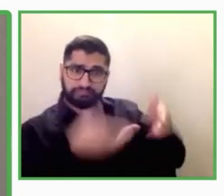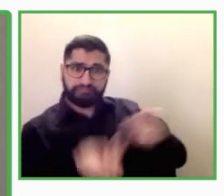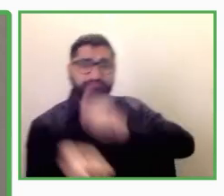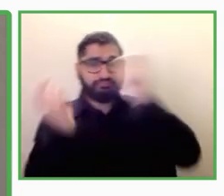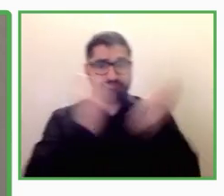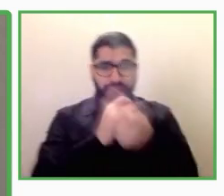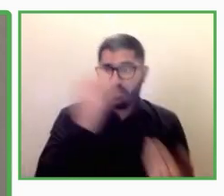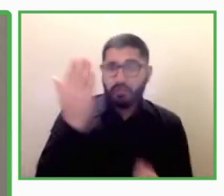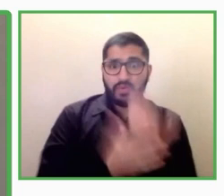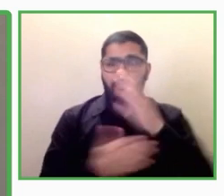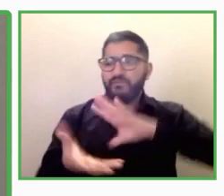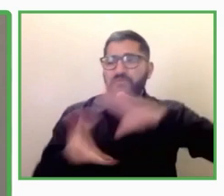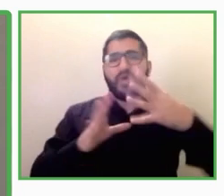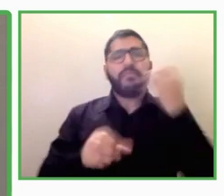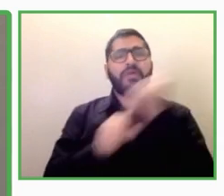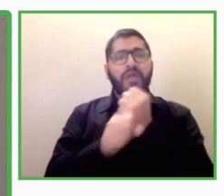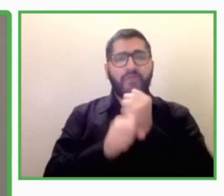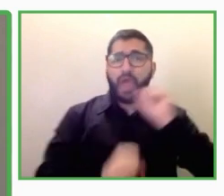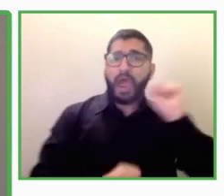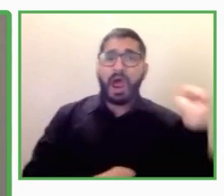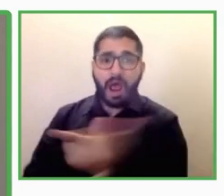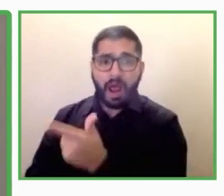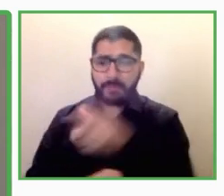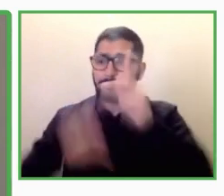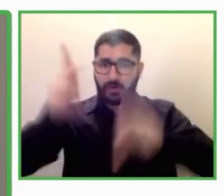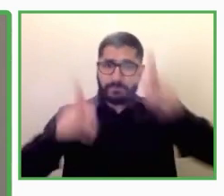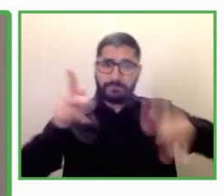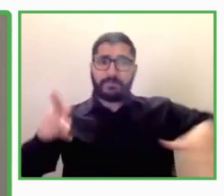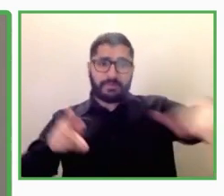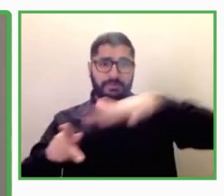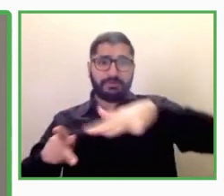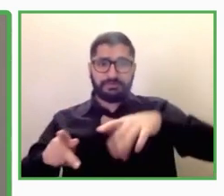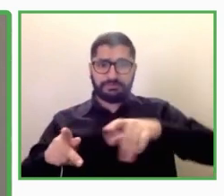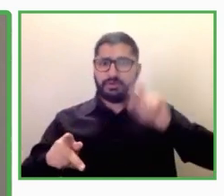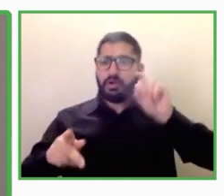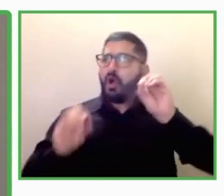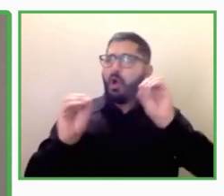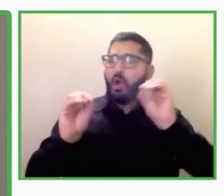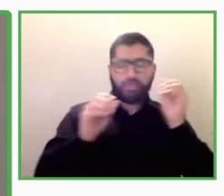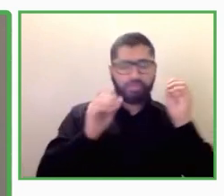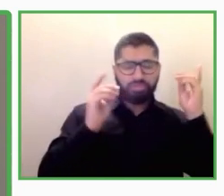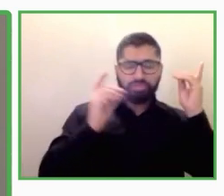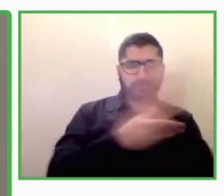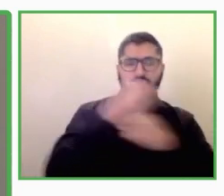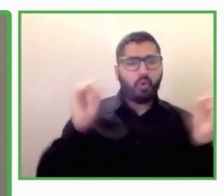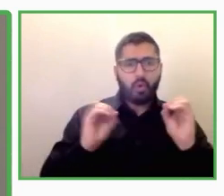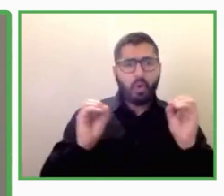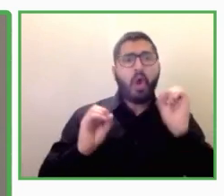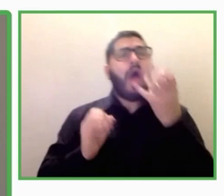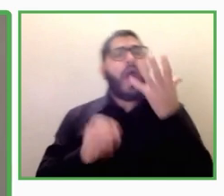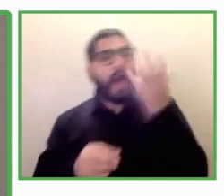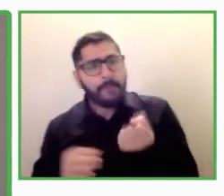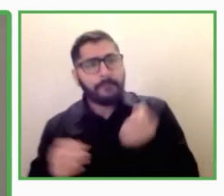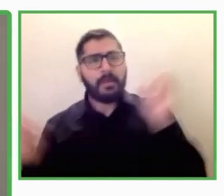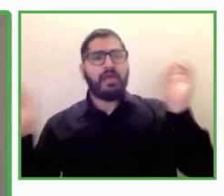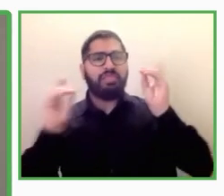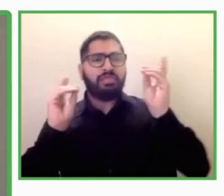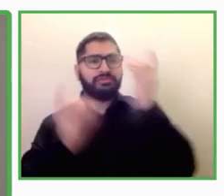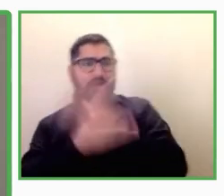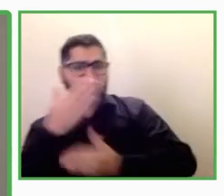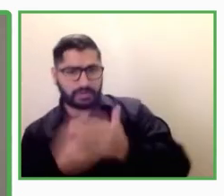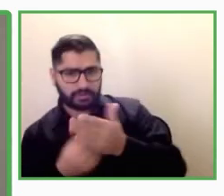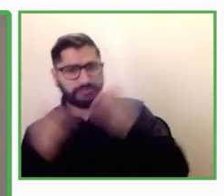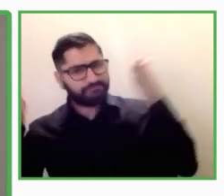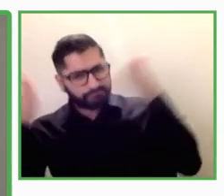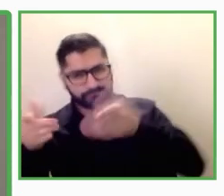discapacidad, debemos adaptarnos. Es decir, tenemos que ser capaces de empezar a buscar cuáles son los elementos de